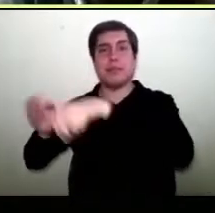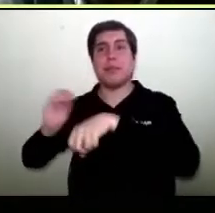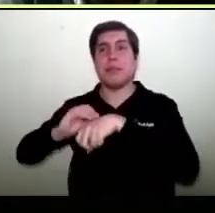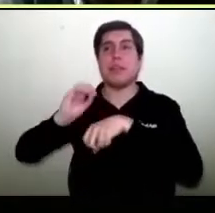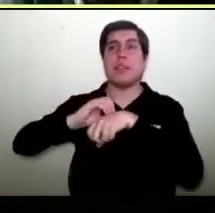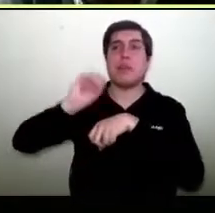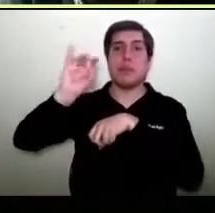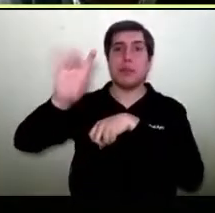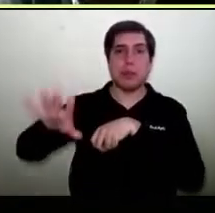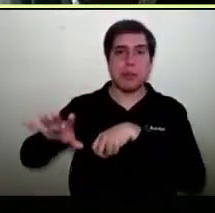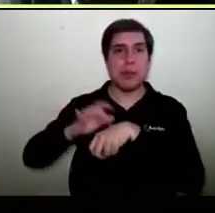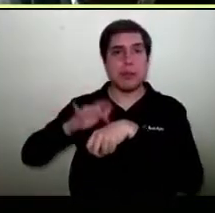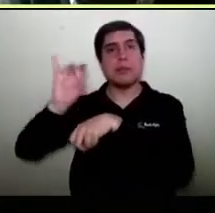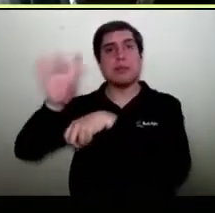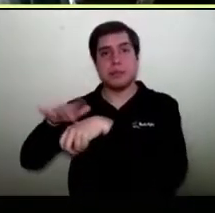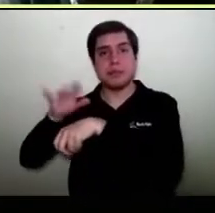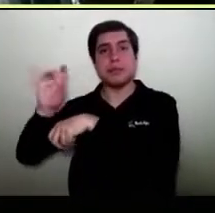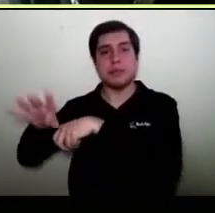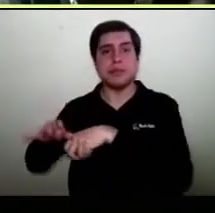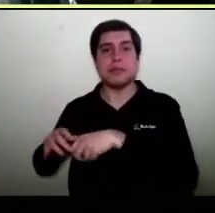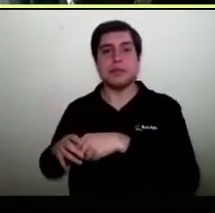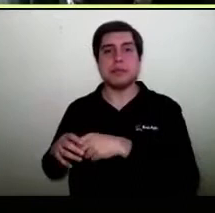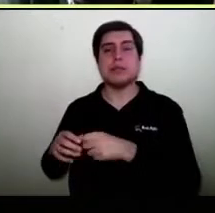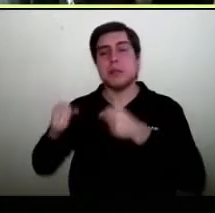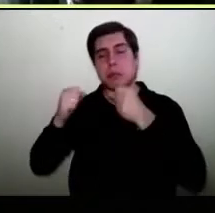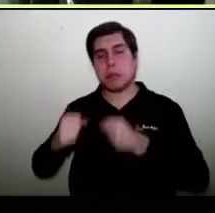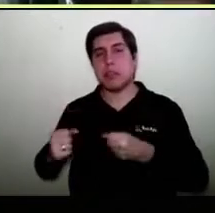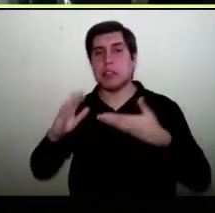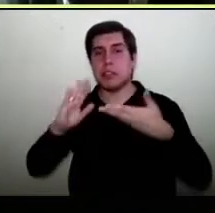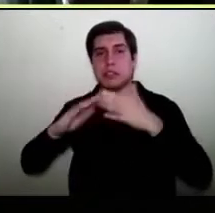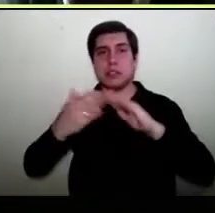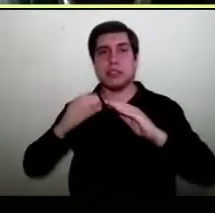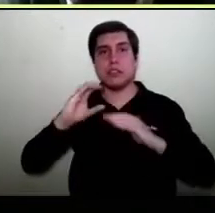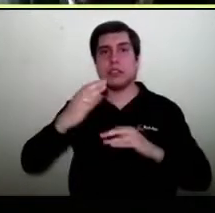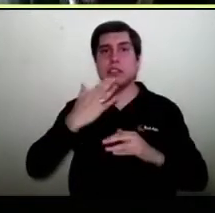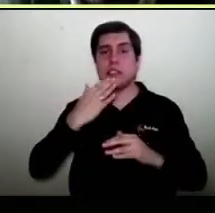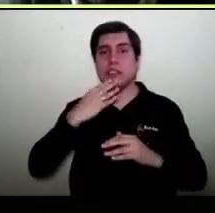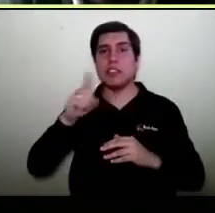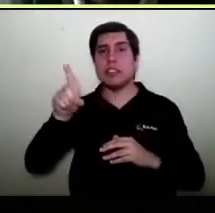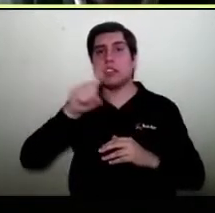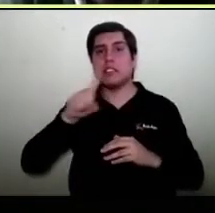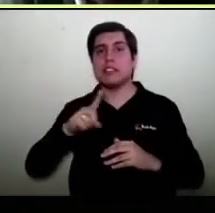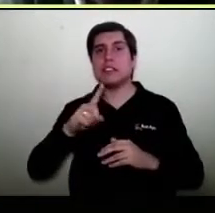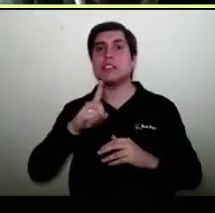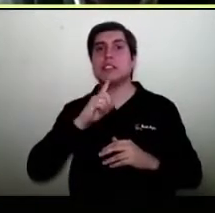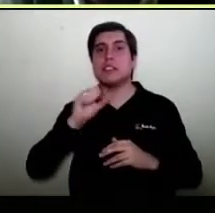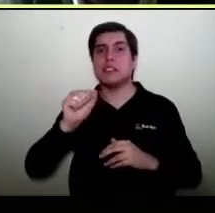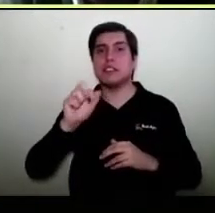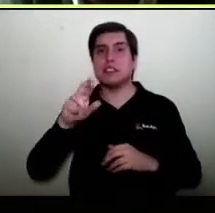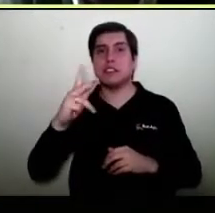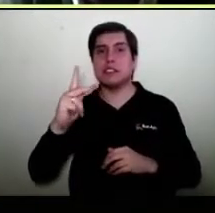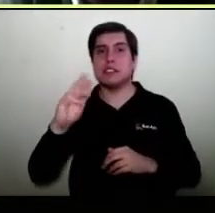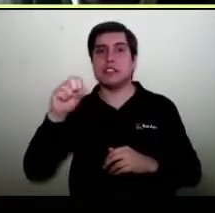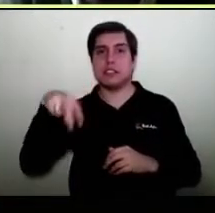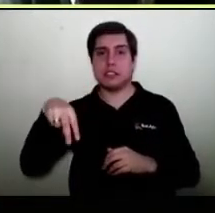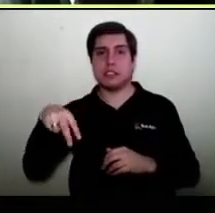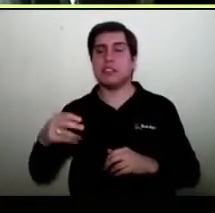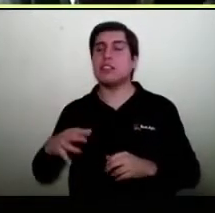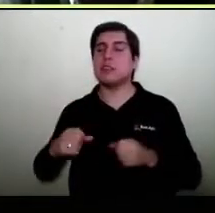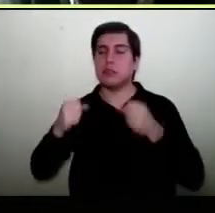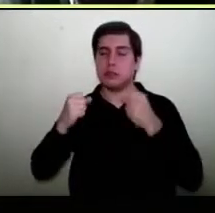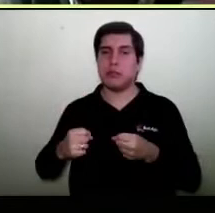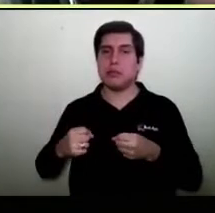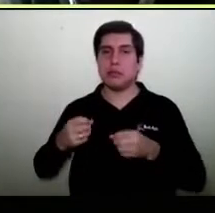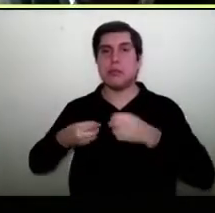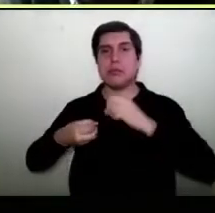tienen hoy día ya un convenio, en el caso de Comunidad C es con Starken y en el caso de tiene opciones de despacho que